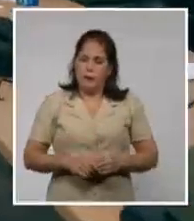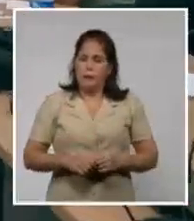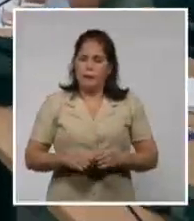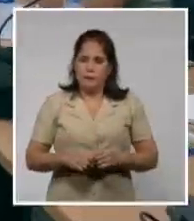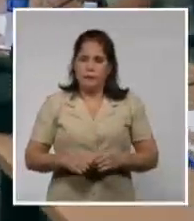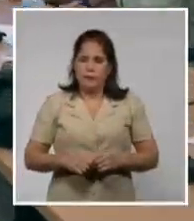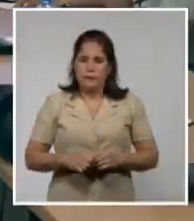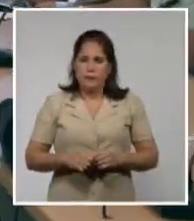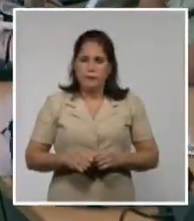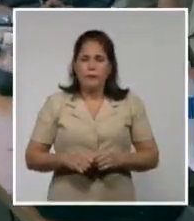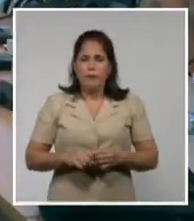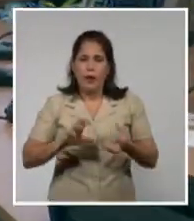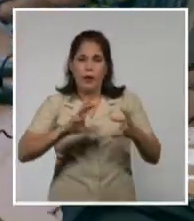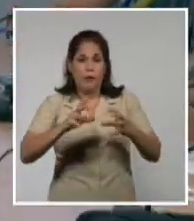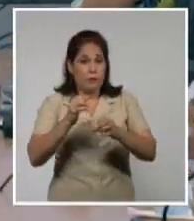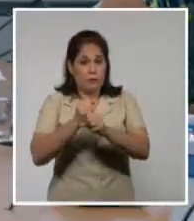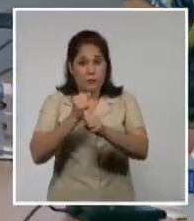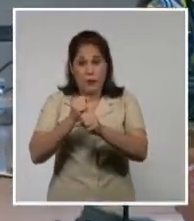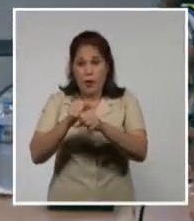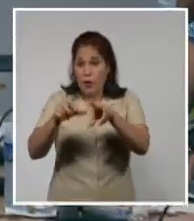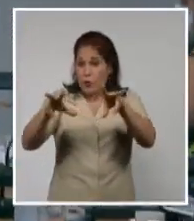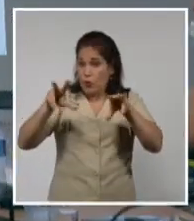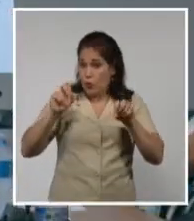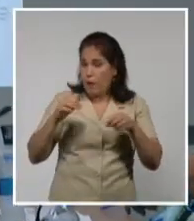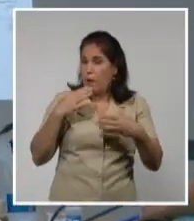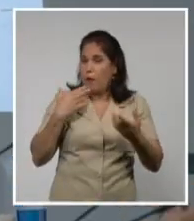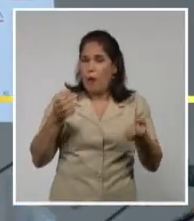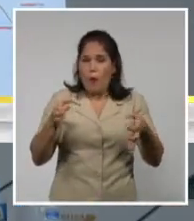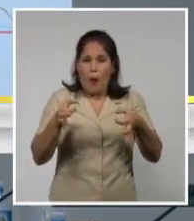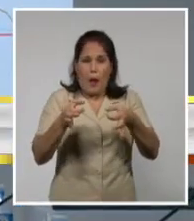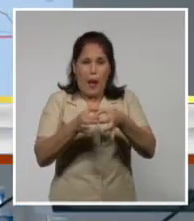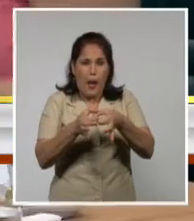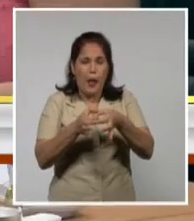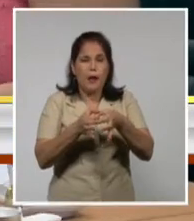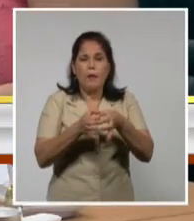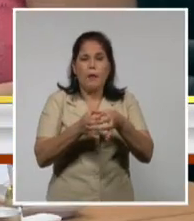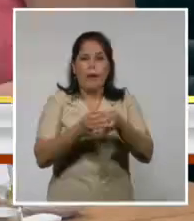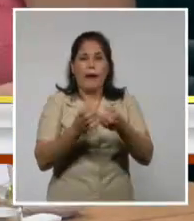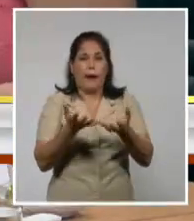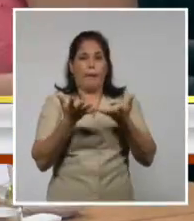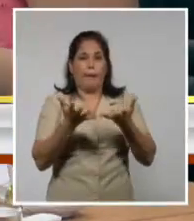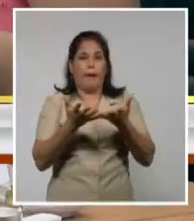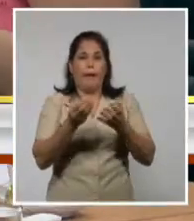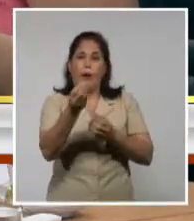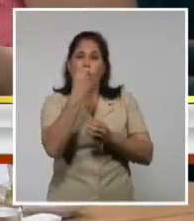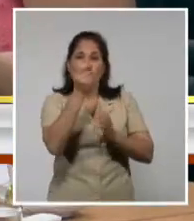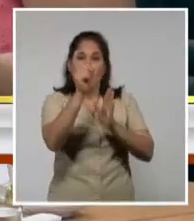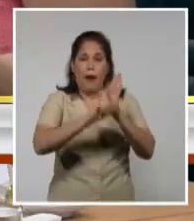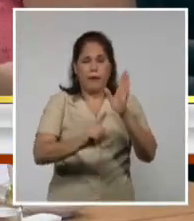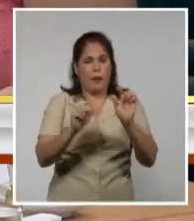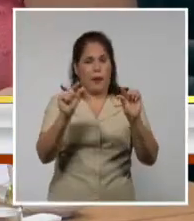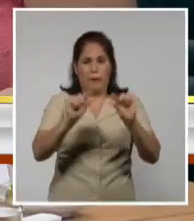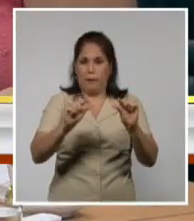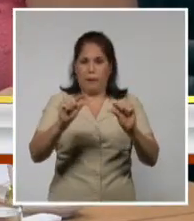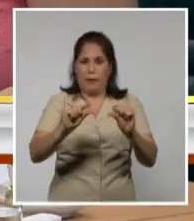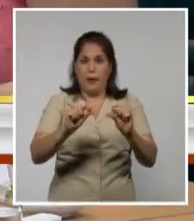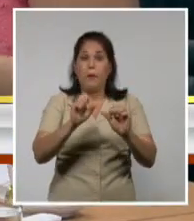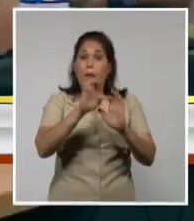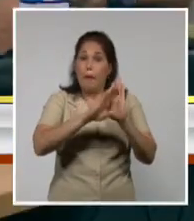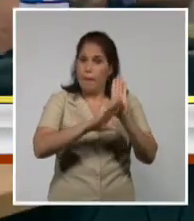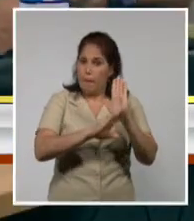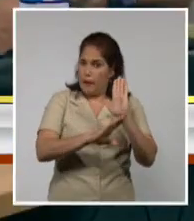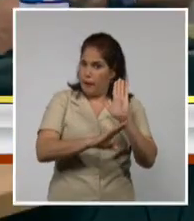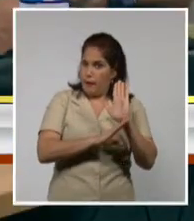La estrategia está dirigida a reducir curvas de cargas de energía eléctrica. Medidas